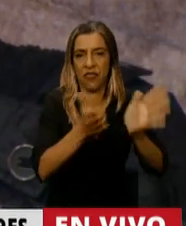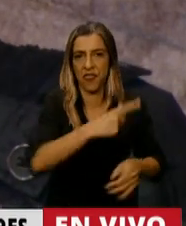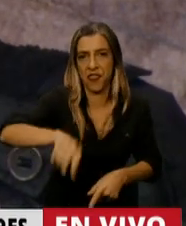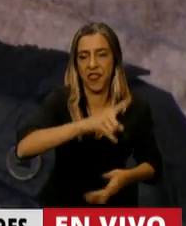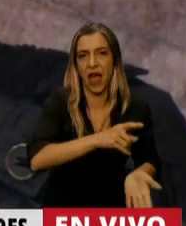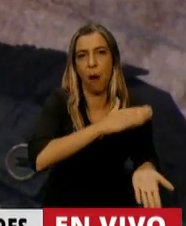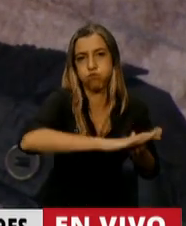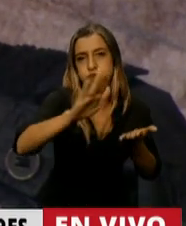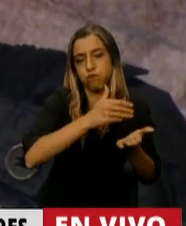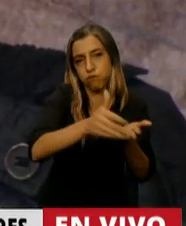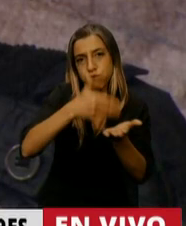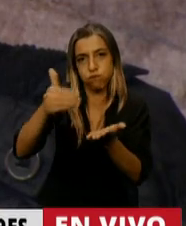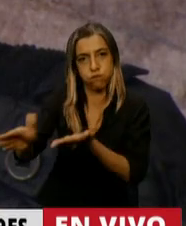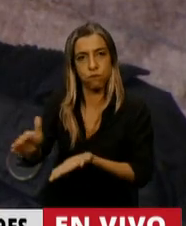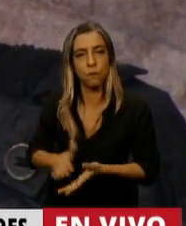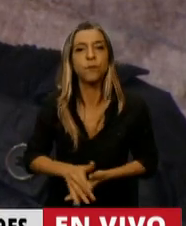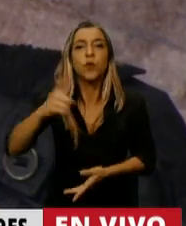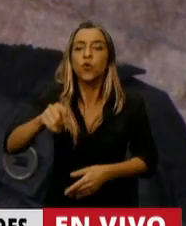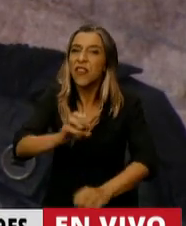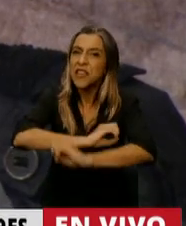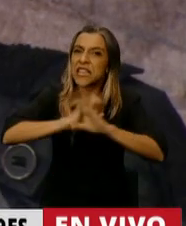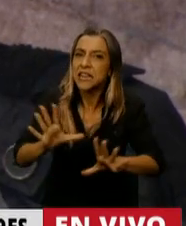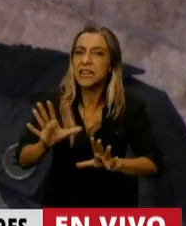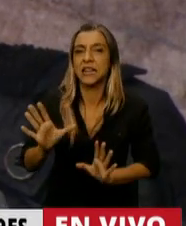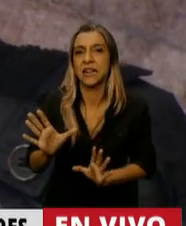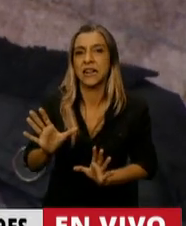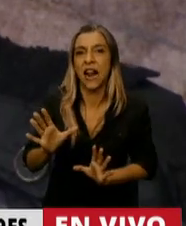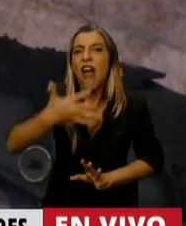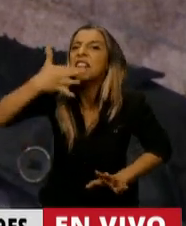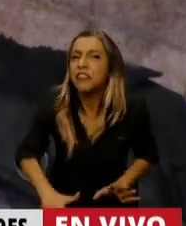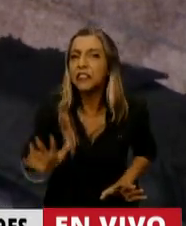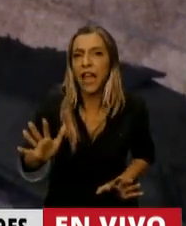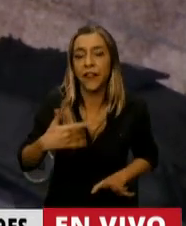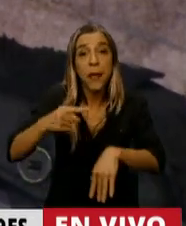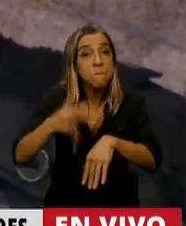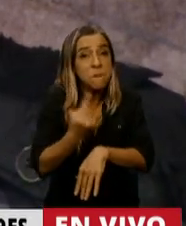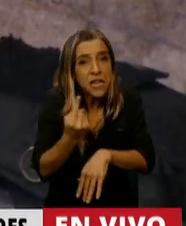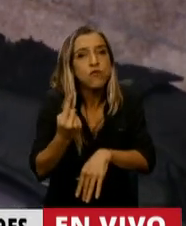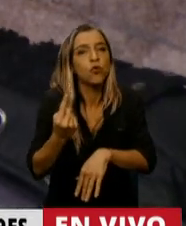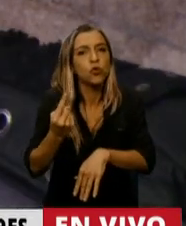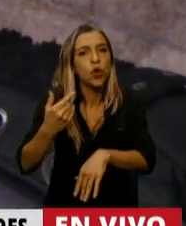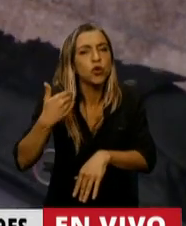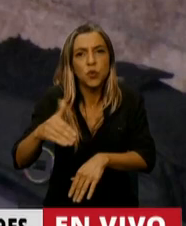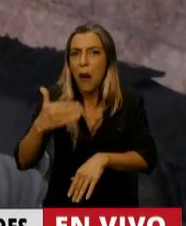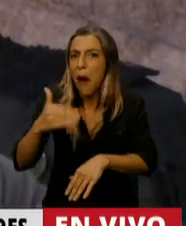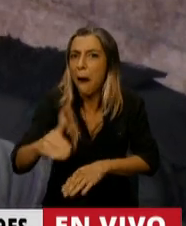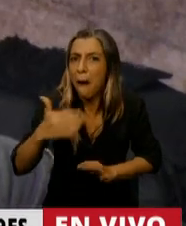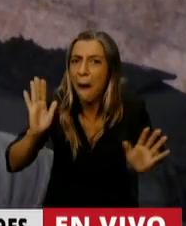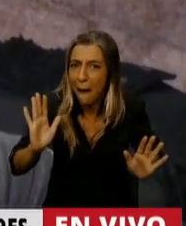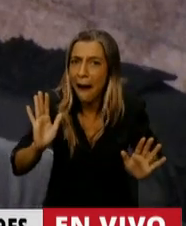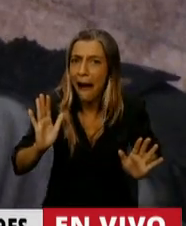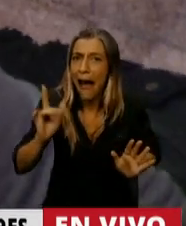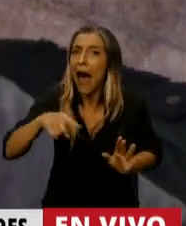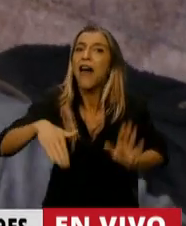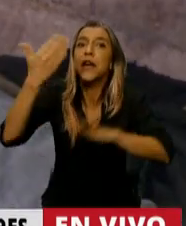Tengan claro, les quedan unos minutos. Dentro de un rato no hay más alternativas. Muchas gracias, señor